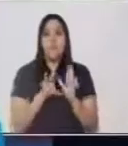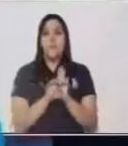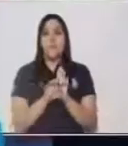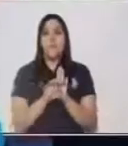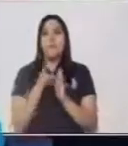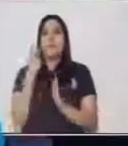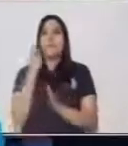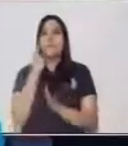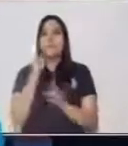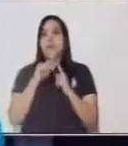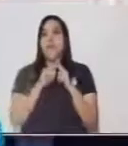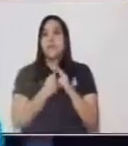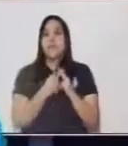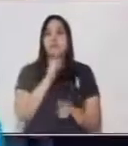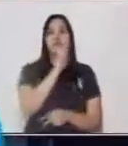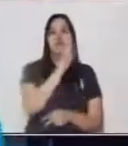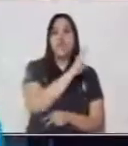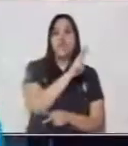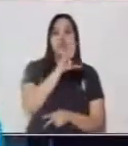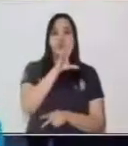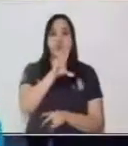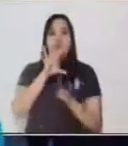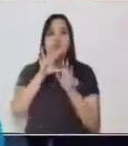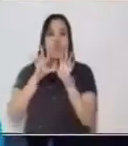258.